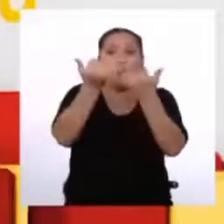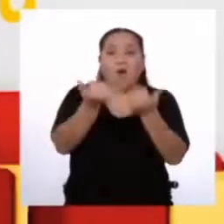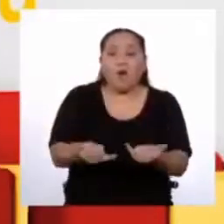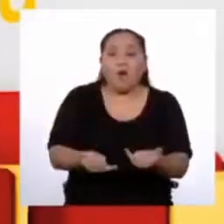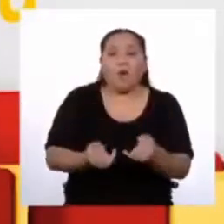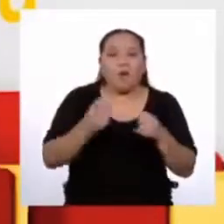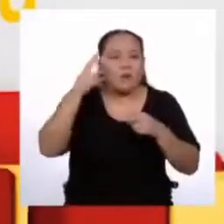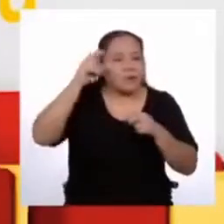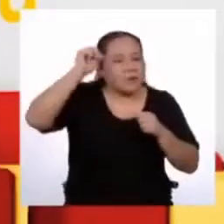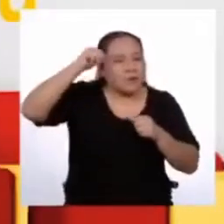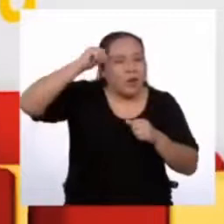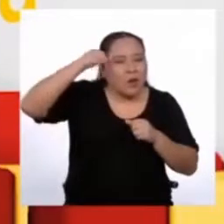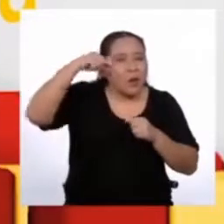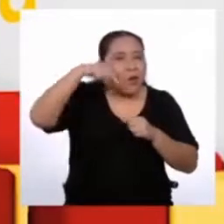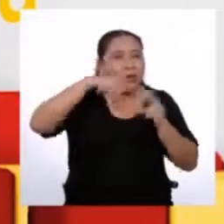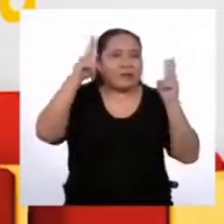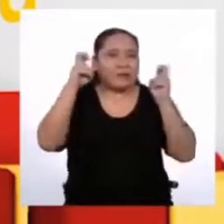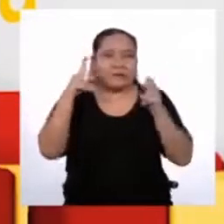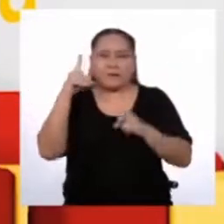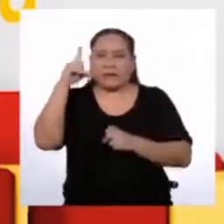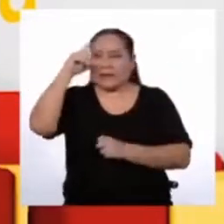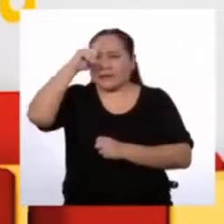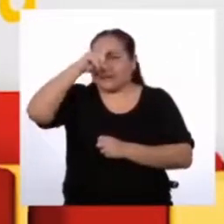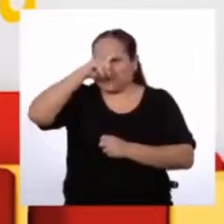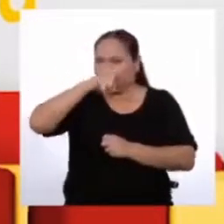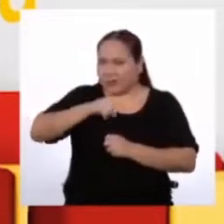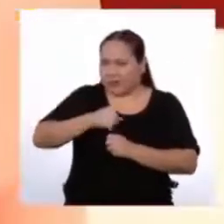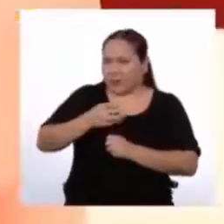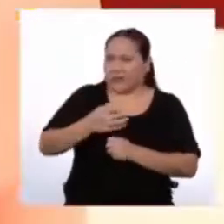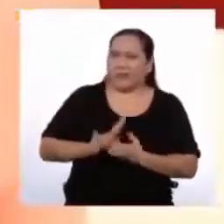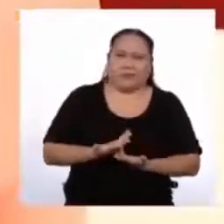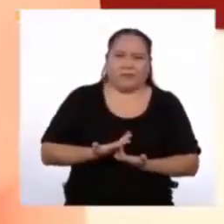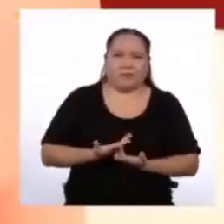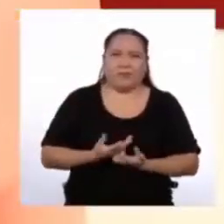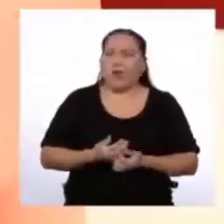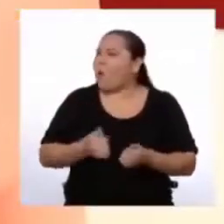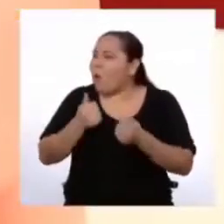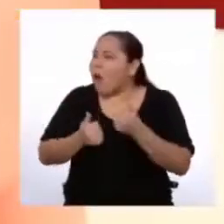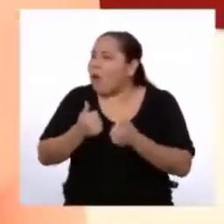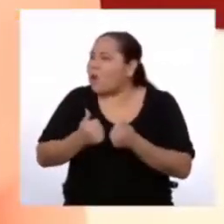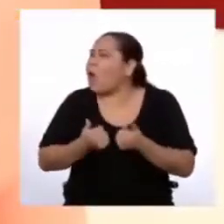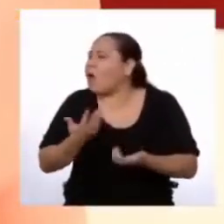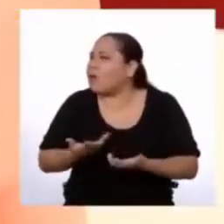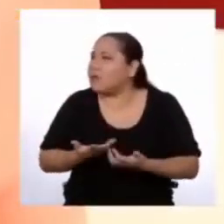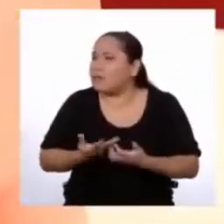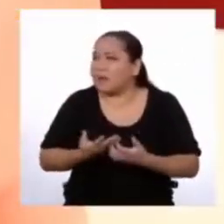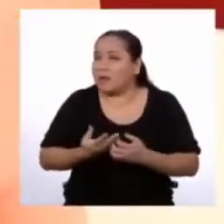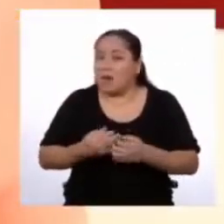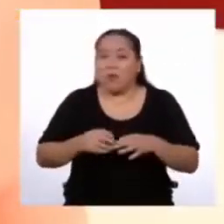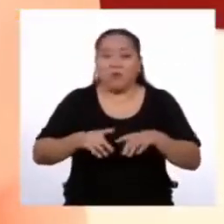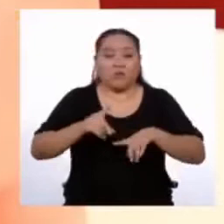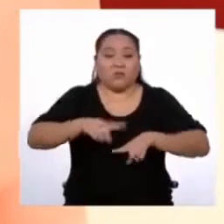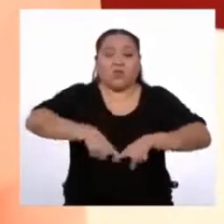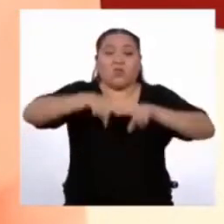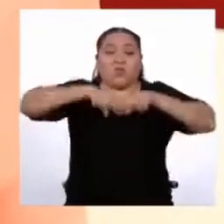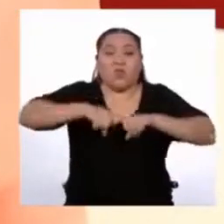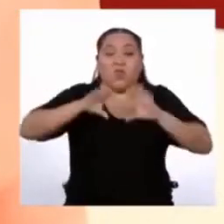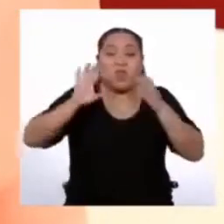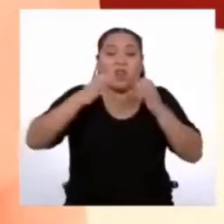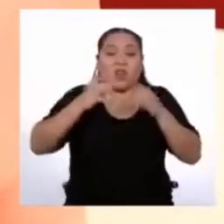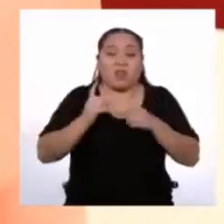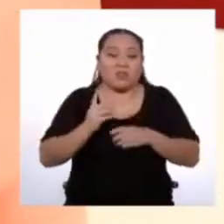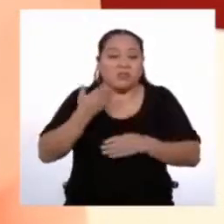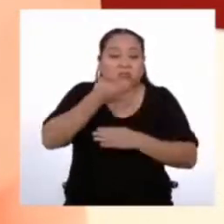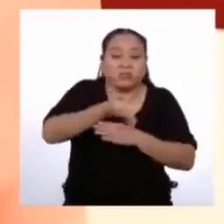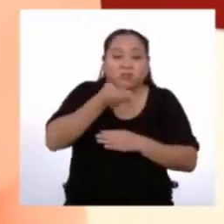vamos a repasar un tema que nos complicó muchísimo la vida ¿Cuál? ¿Cuál? ¿La cancelación de las clases presenciales?